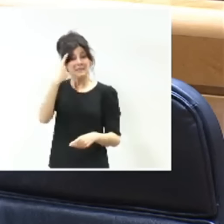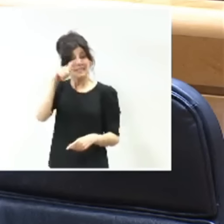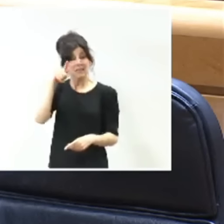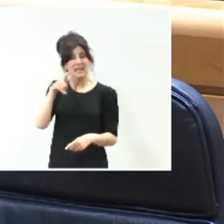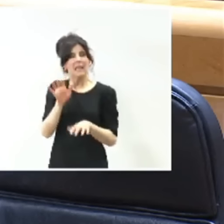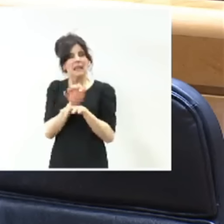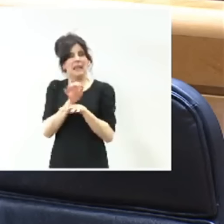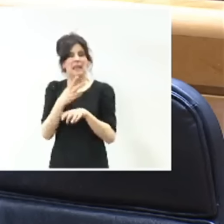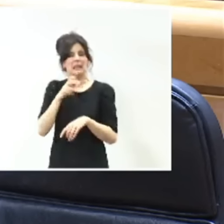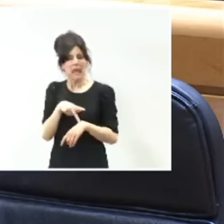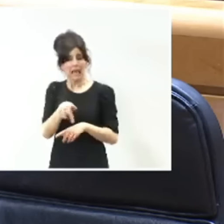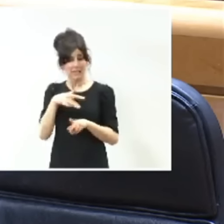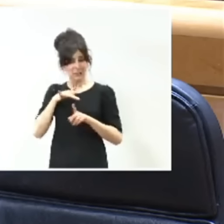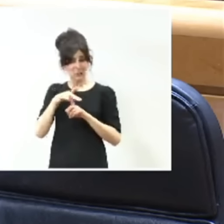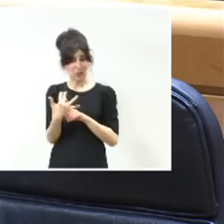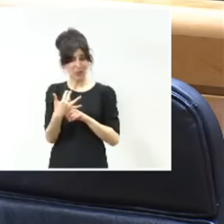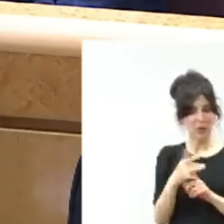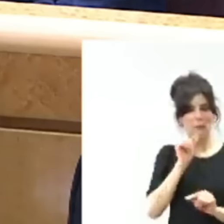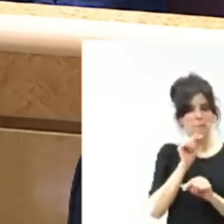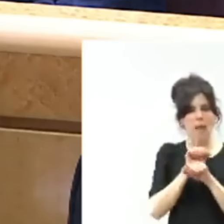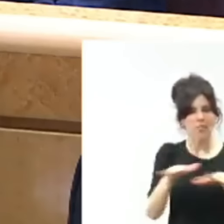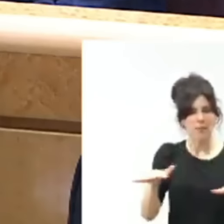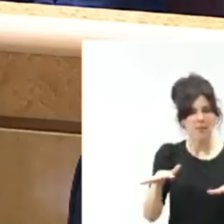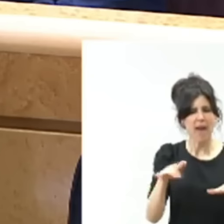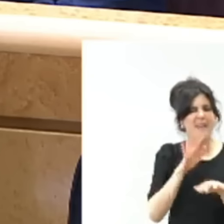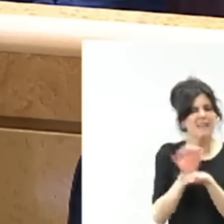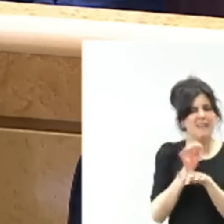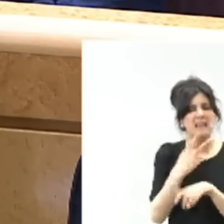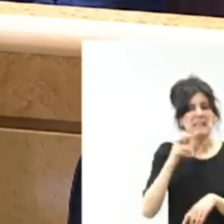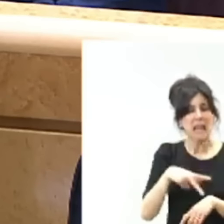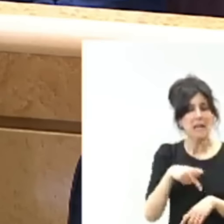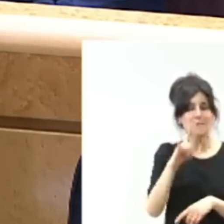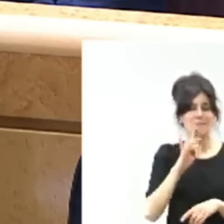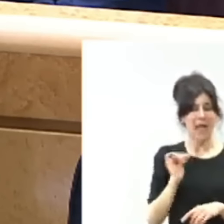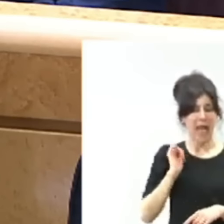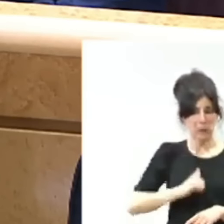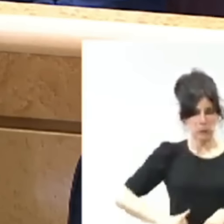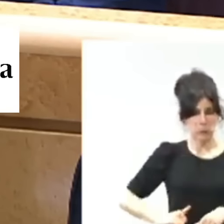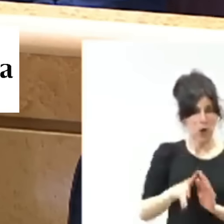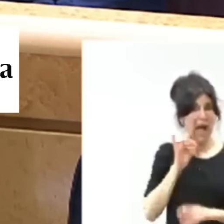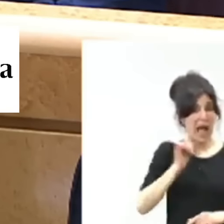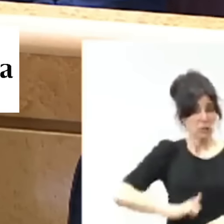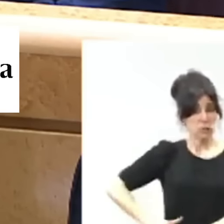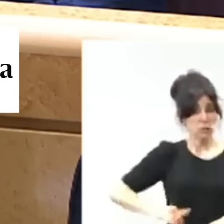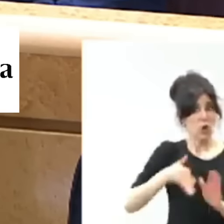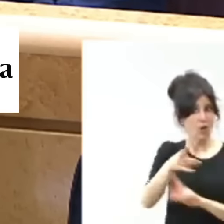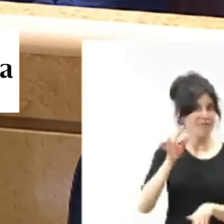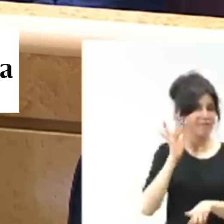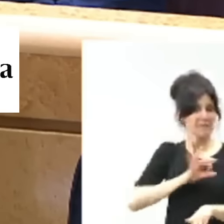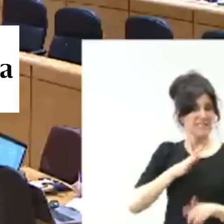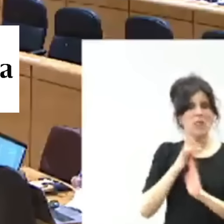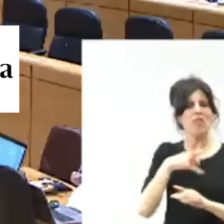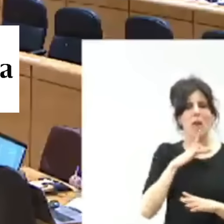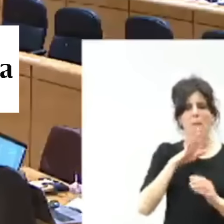se ríe de la situación que vivimos en la pandemia? ¿Se ríe la señora Ayuso cuando dice que el protocolo de la